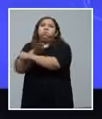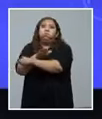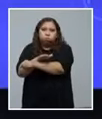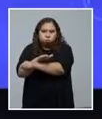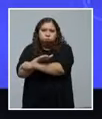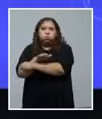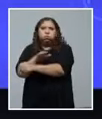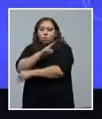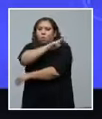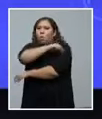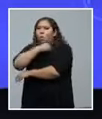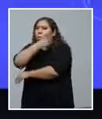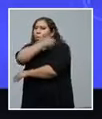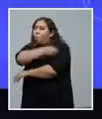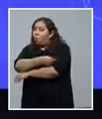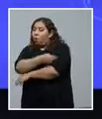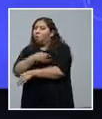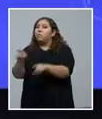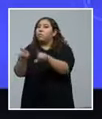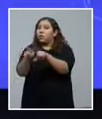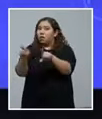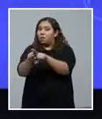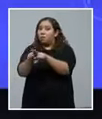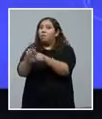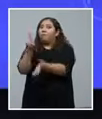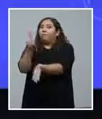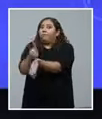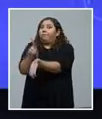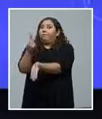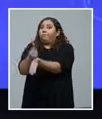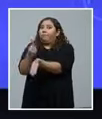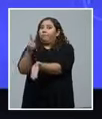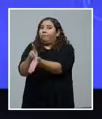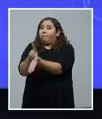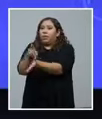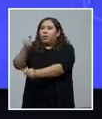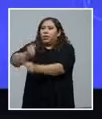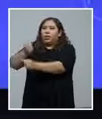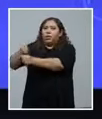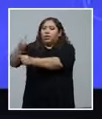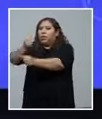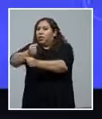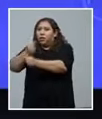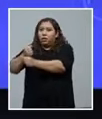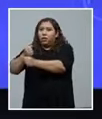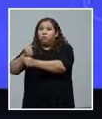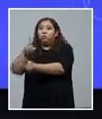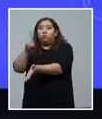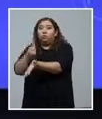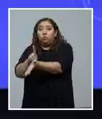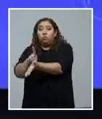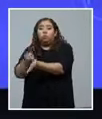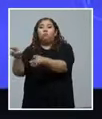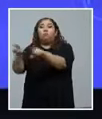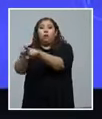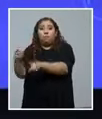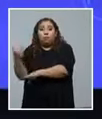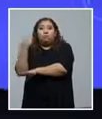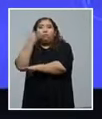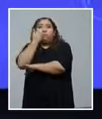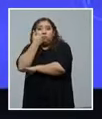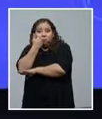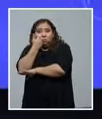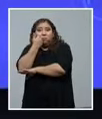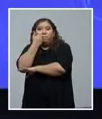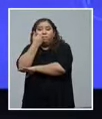médicos está aumentando el número de personal que trabaja en el sistema de salud que está siendo afectado por COVID